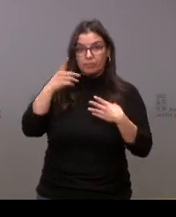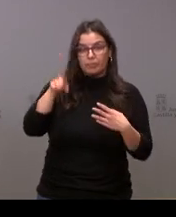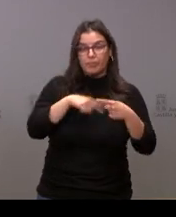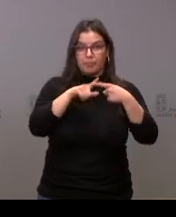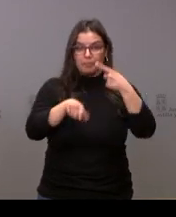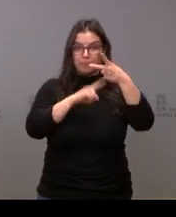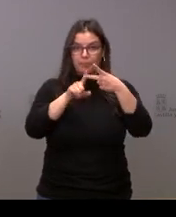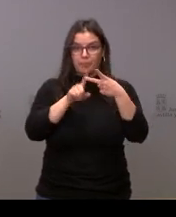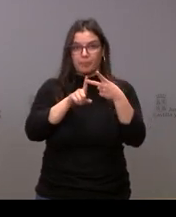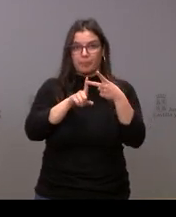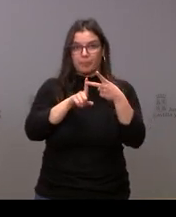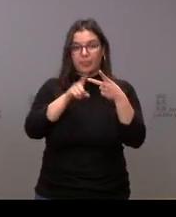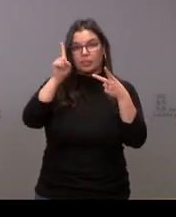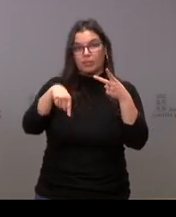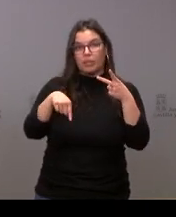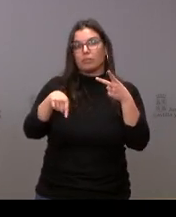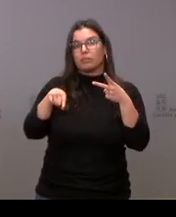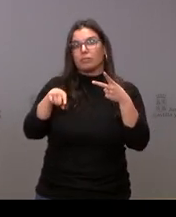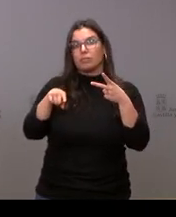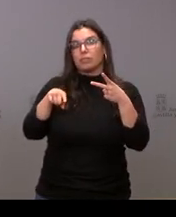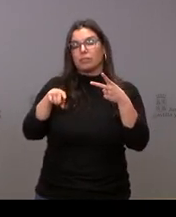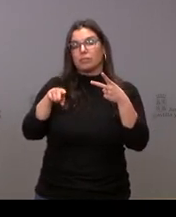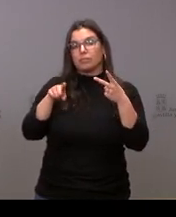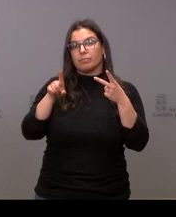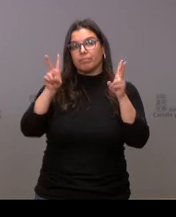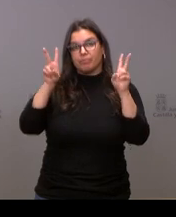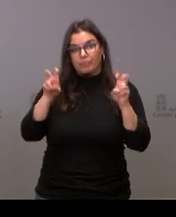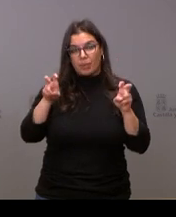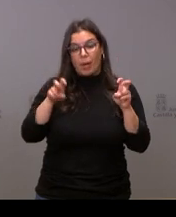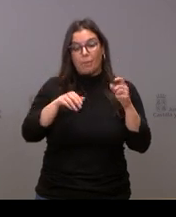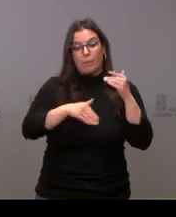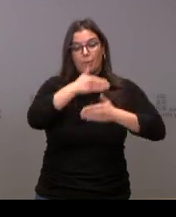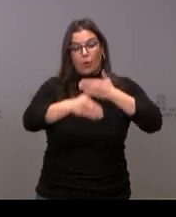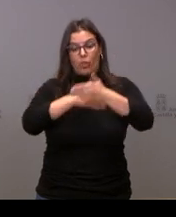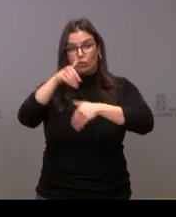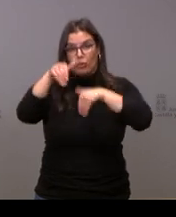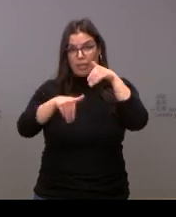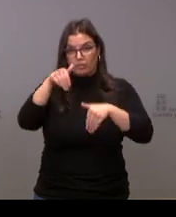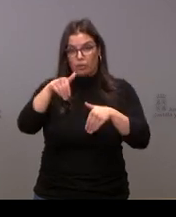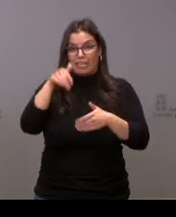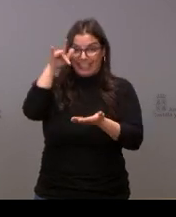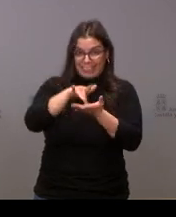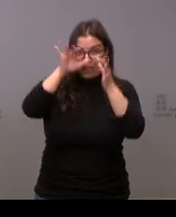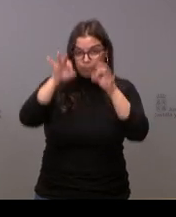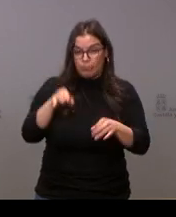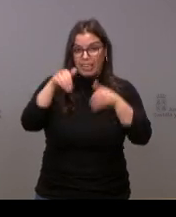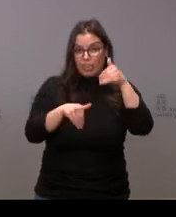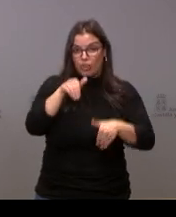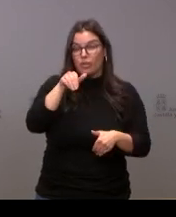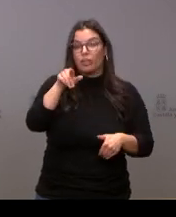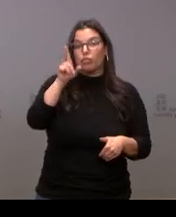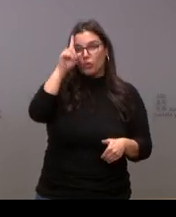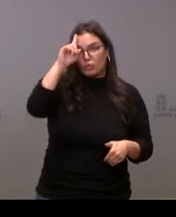y también respecto al proceso electoral al día de las elecciones no sé si saben